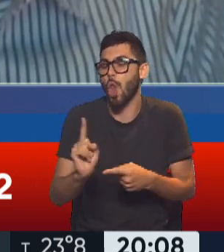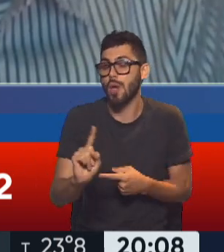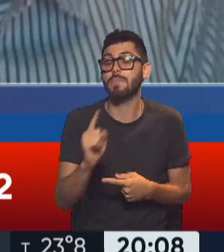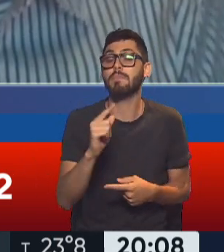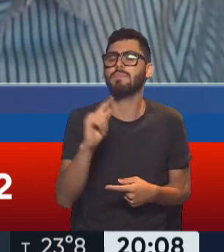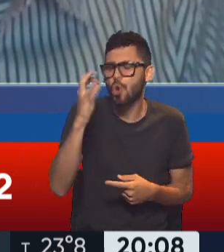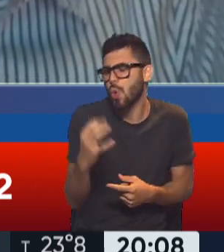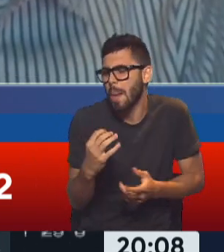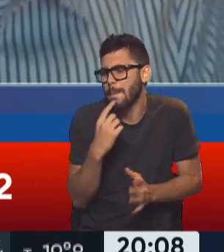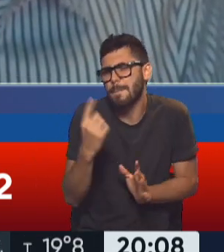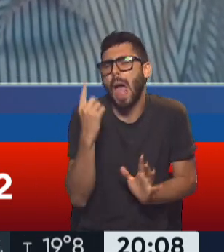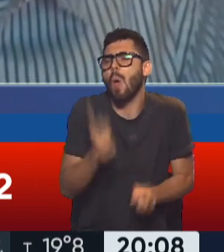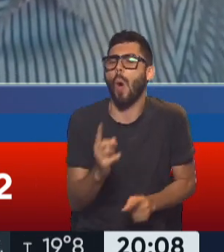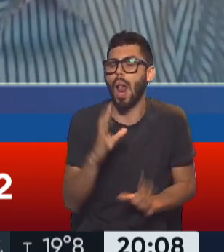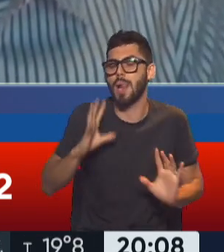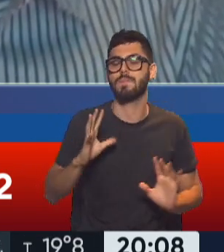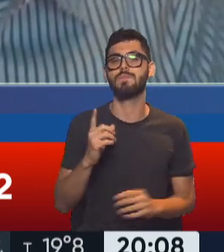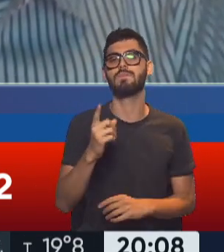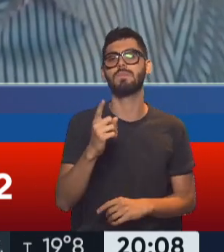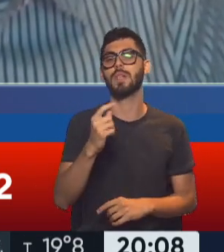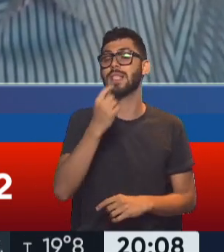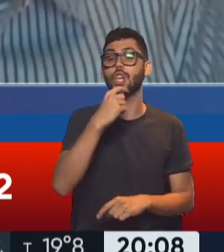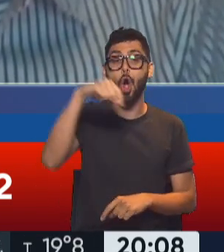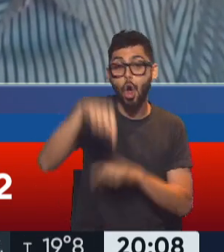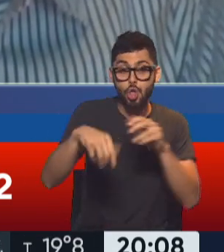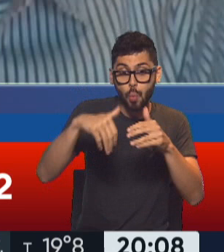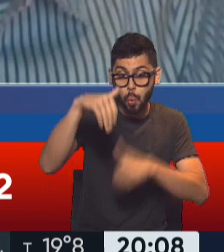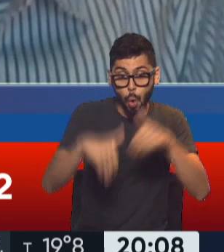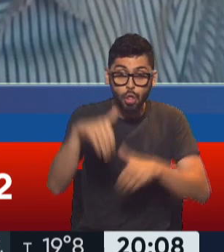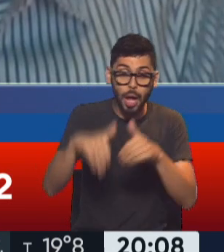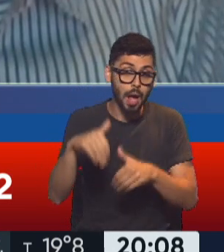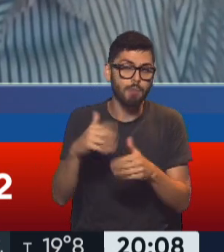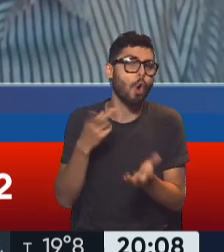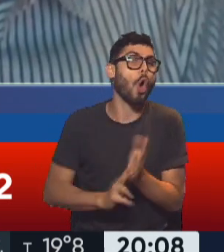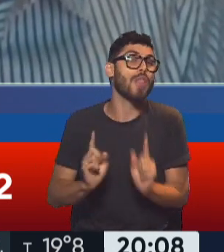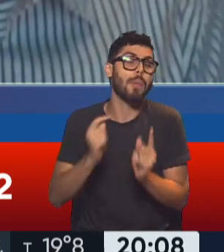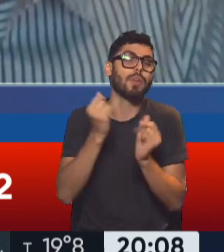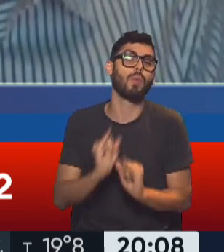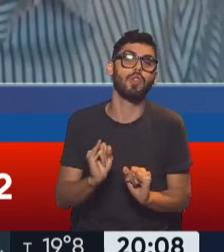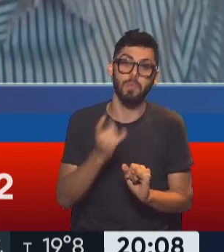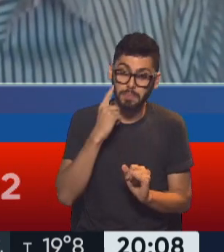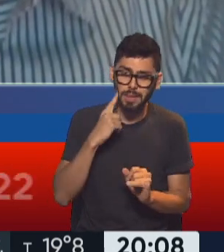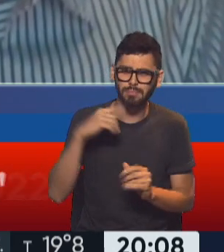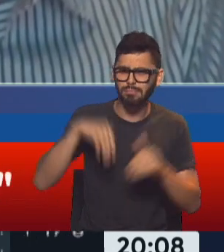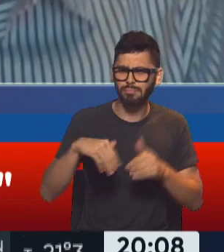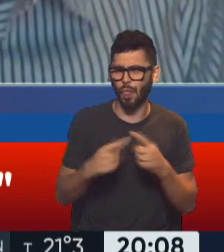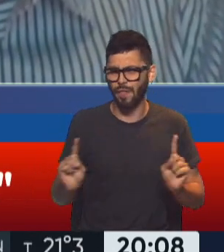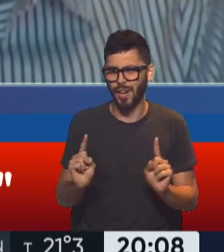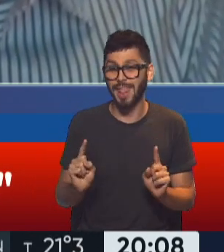volviera a darse hoy la votación. Seguramente el resultado sería distinto. La